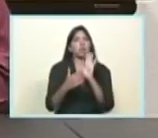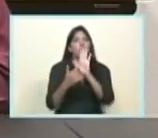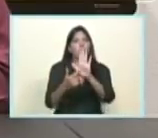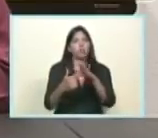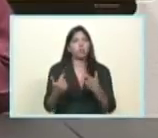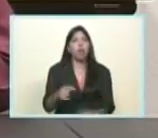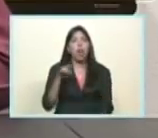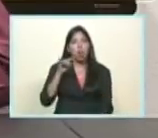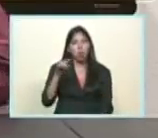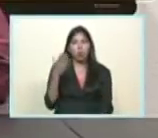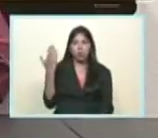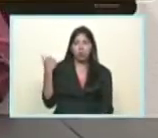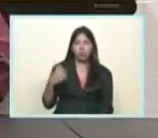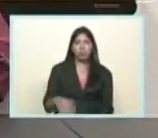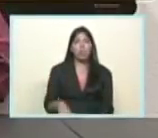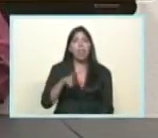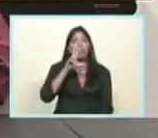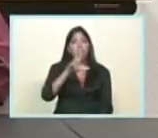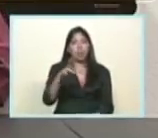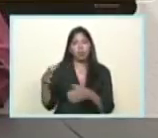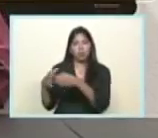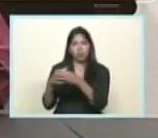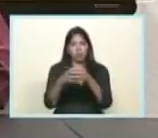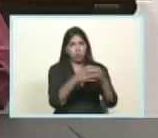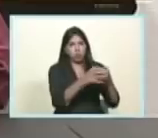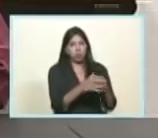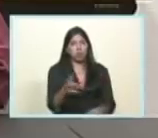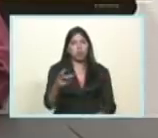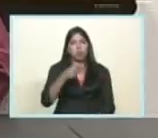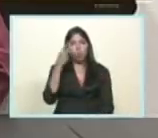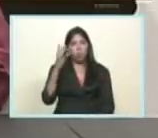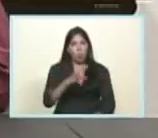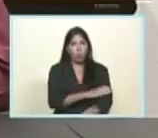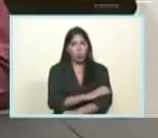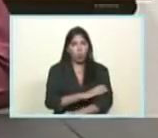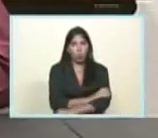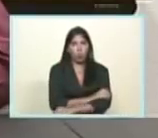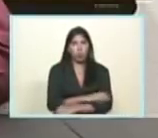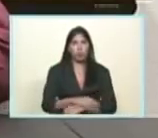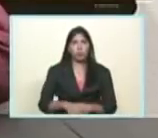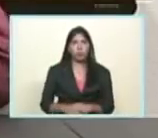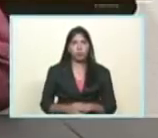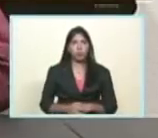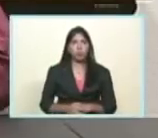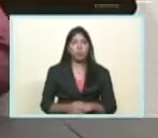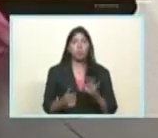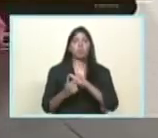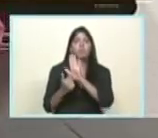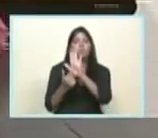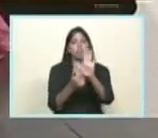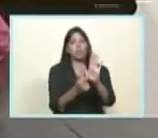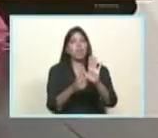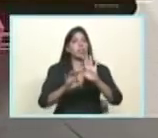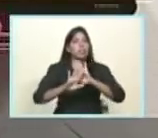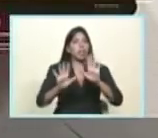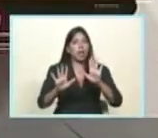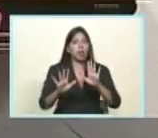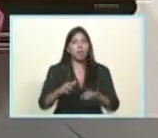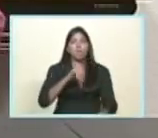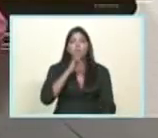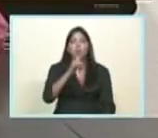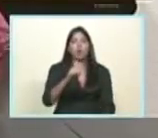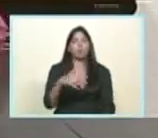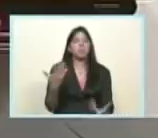tres partidos políticos de la oposición de la derecha venezolana anunciaron que se retiraban